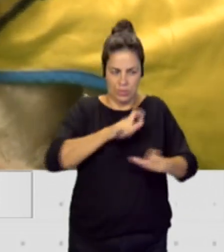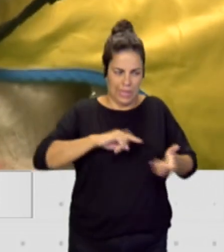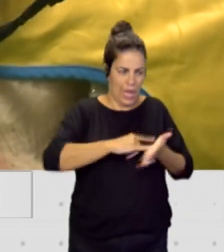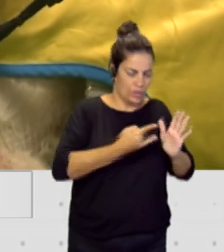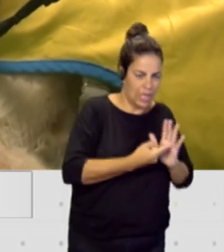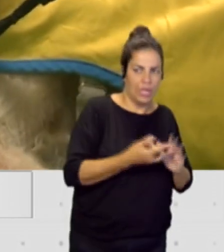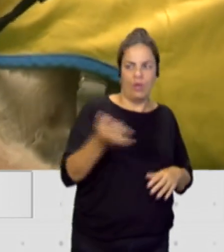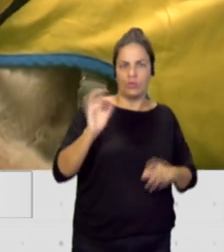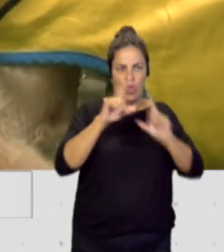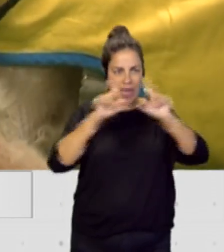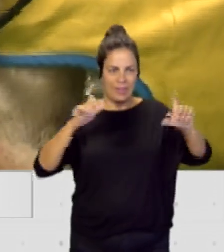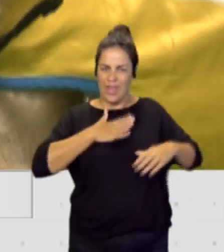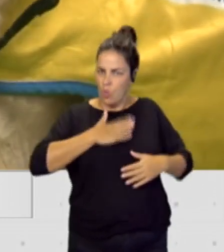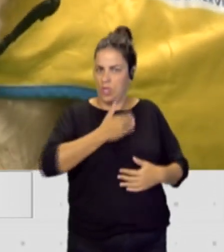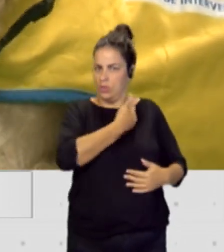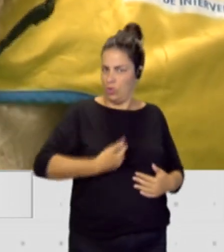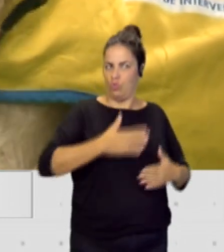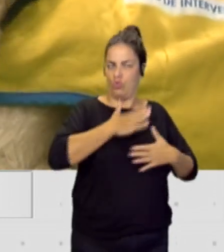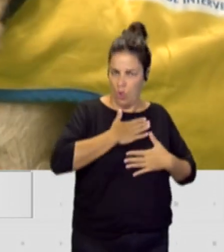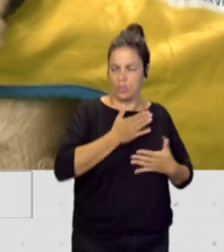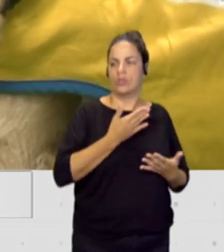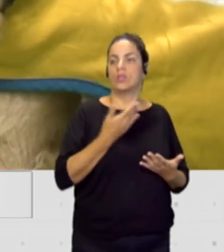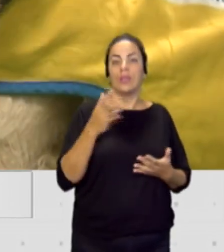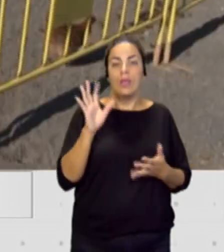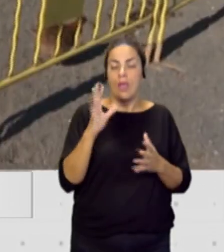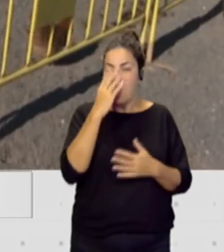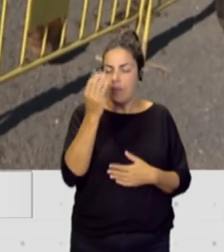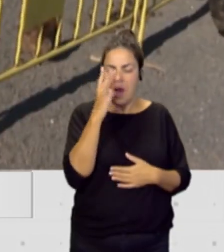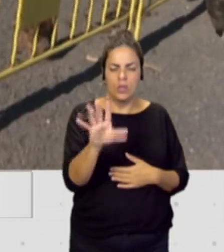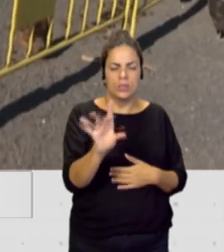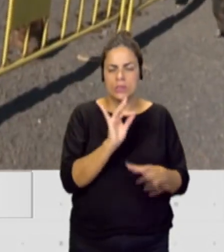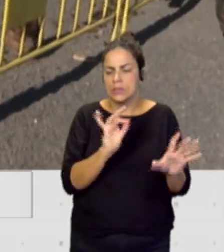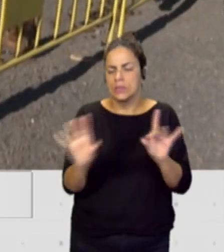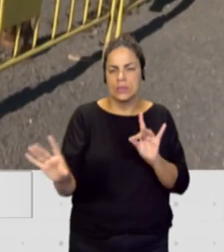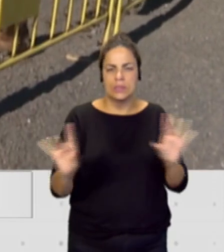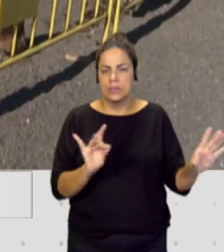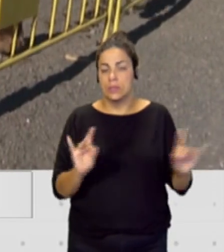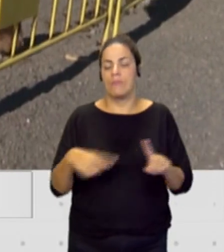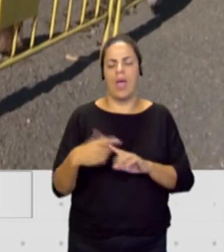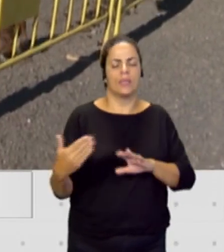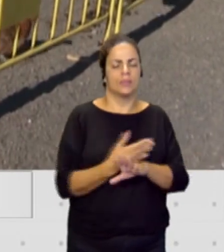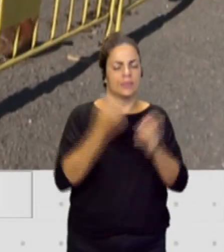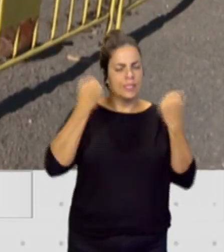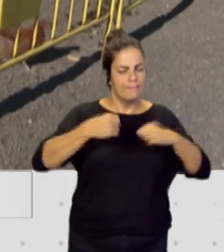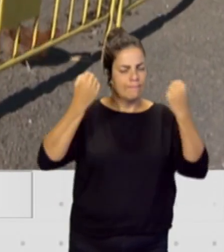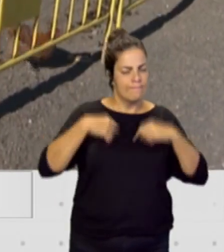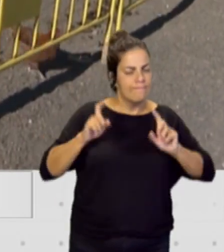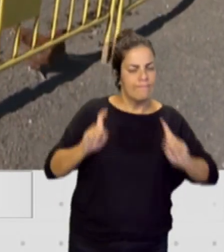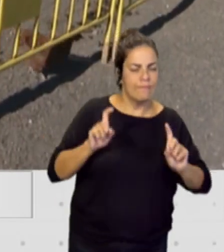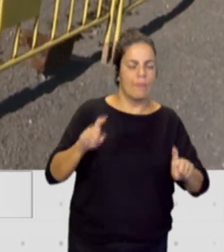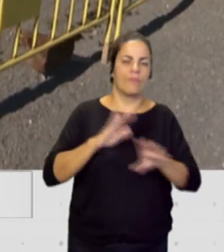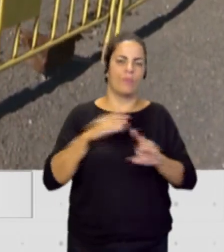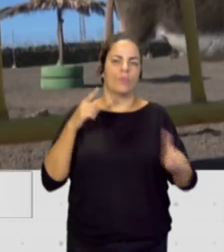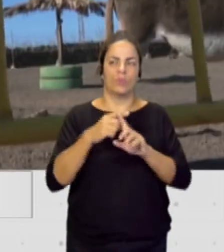entidad, y son perros que han sido específicamente seleccionados y específicamente entrenados para ese trabajo. decir, son perros